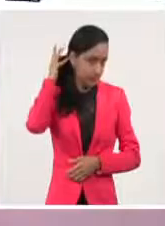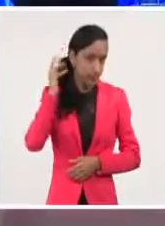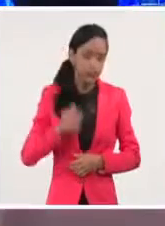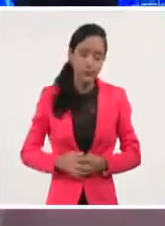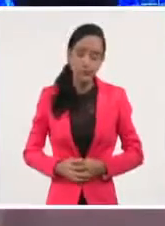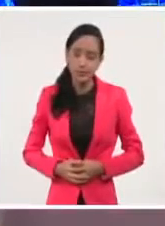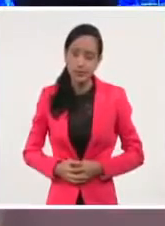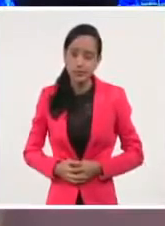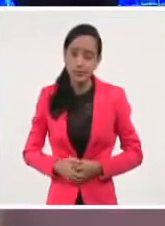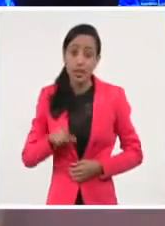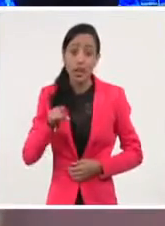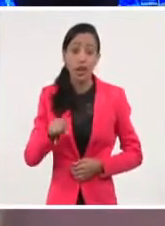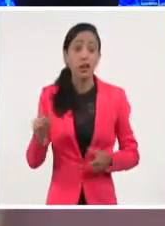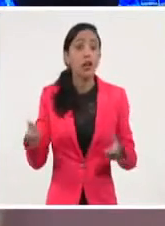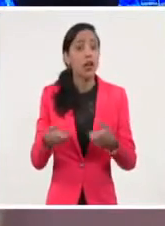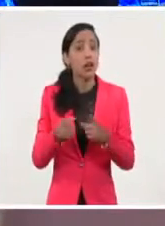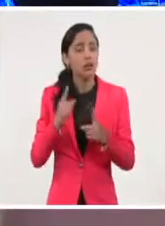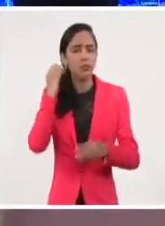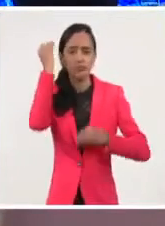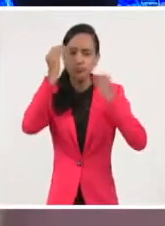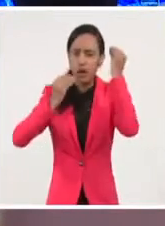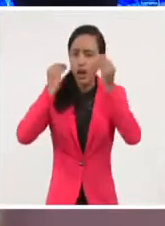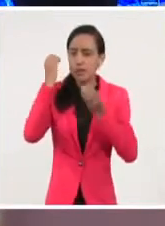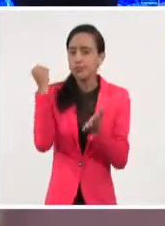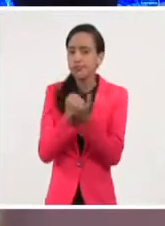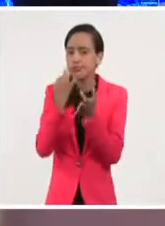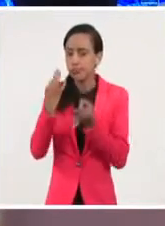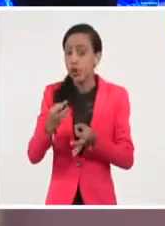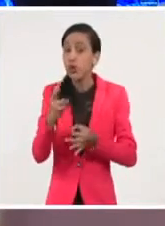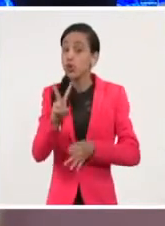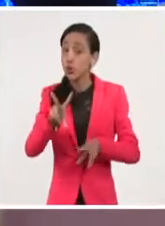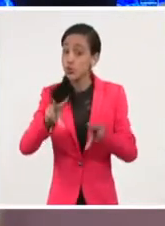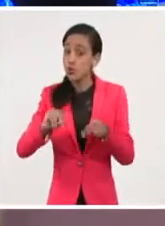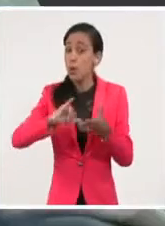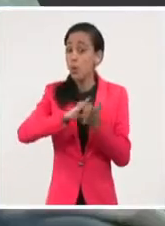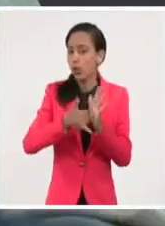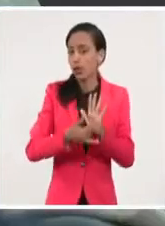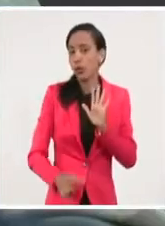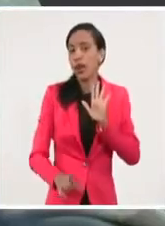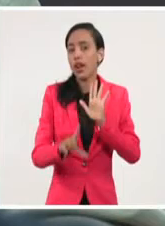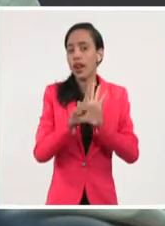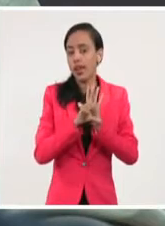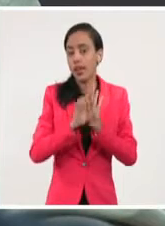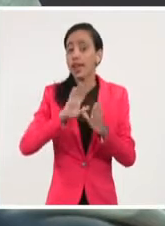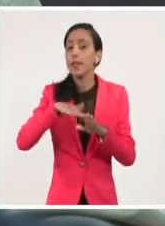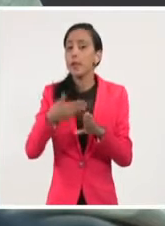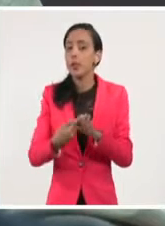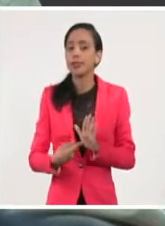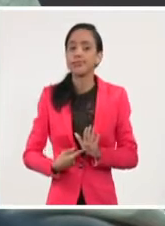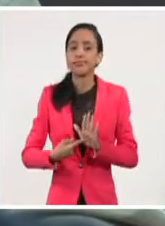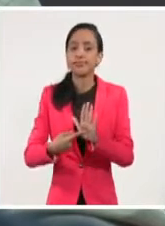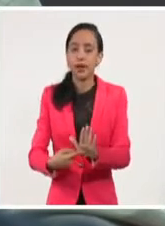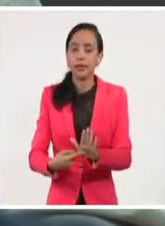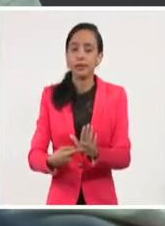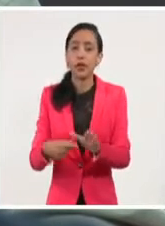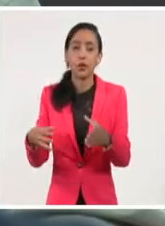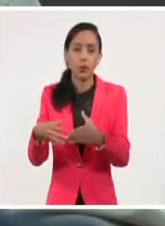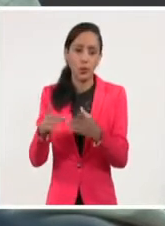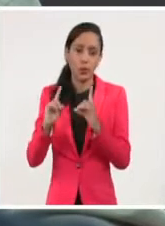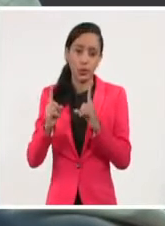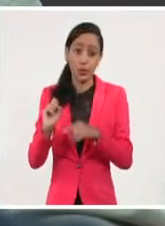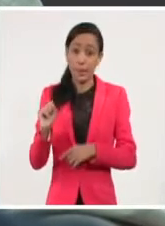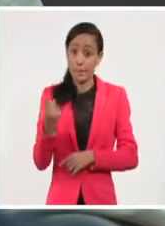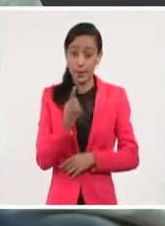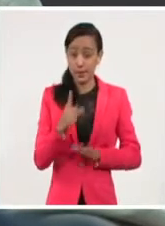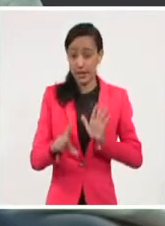Bermúdez. En el encuentro fueron analizados y aprobados dos nuevos proyectos de leyes previo a su presentación al Parlamento. El primero de